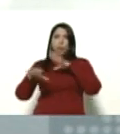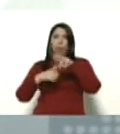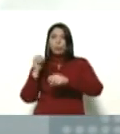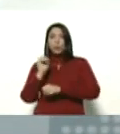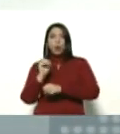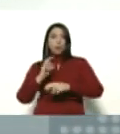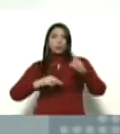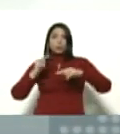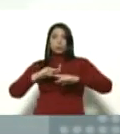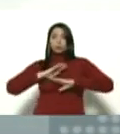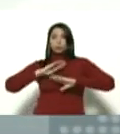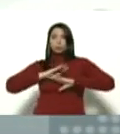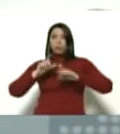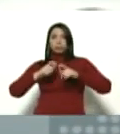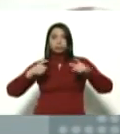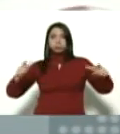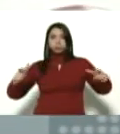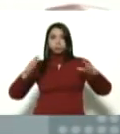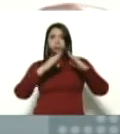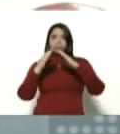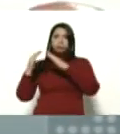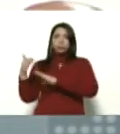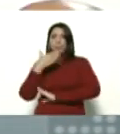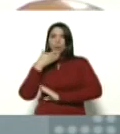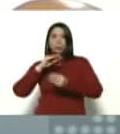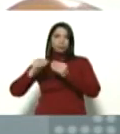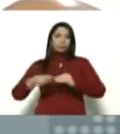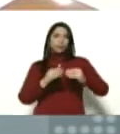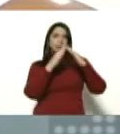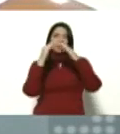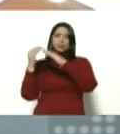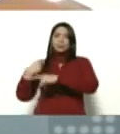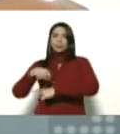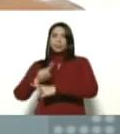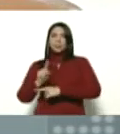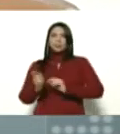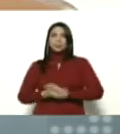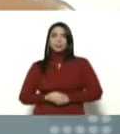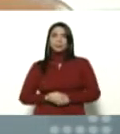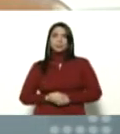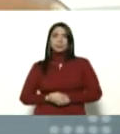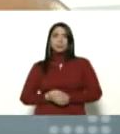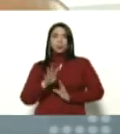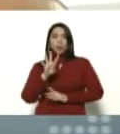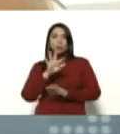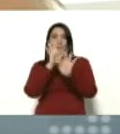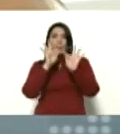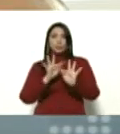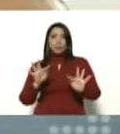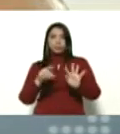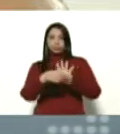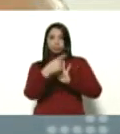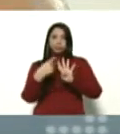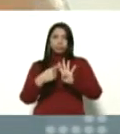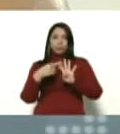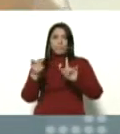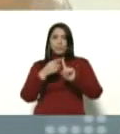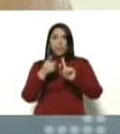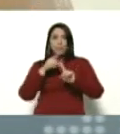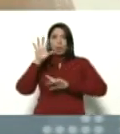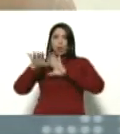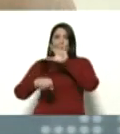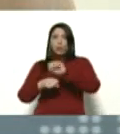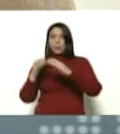autoconstrucción ampliación mejora de la vivienda principal en cuatro modalidades adquisición de